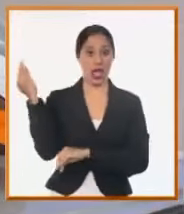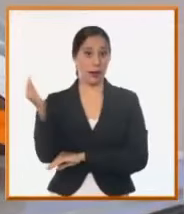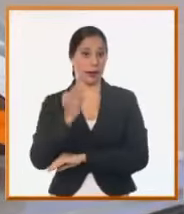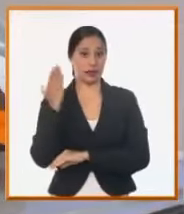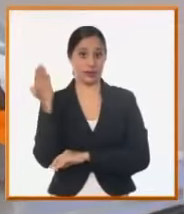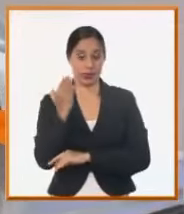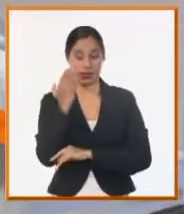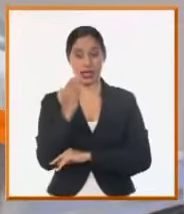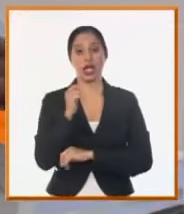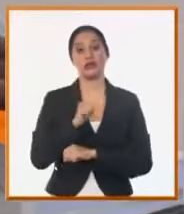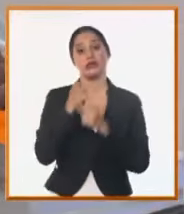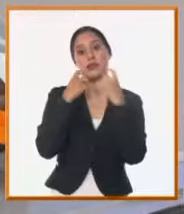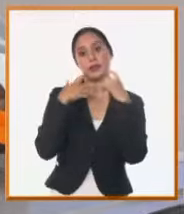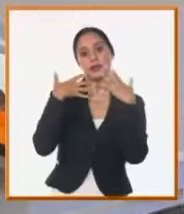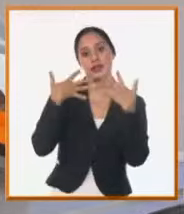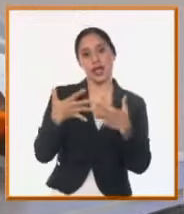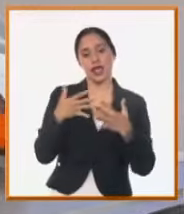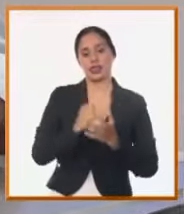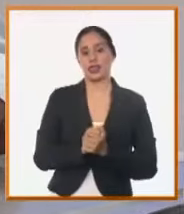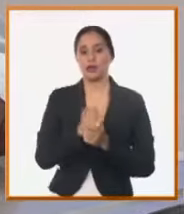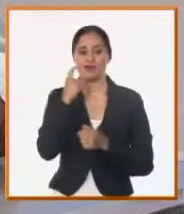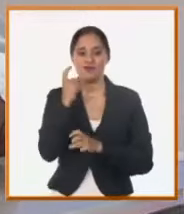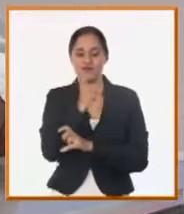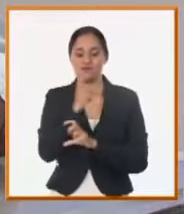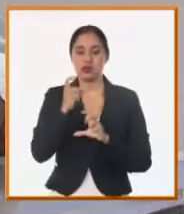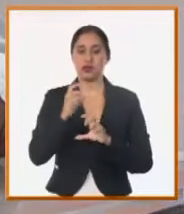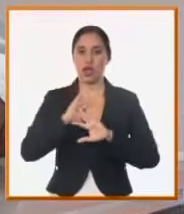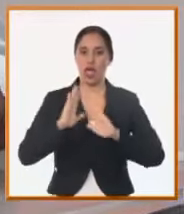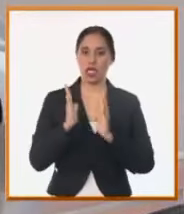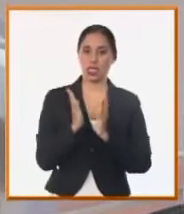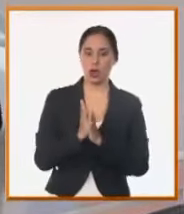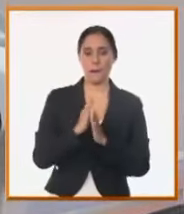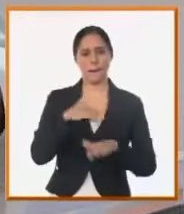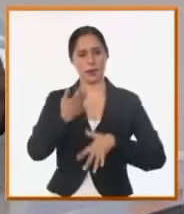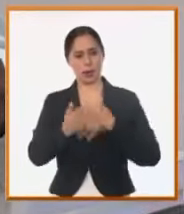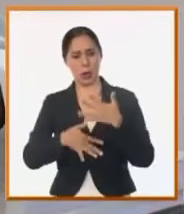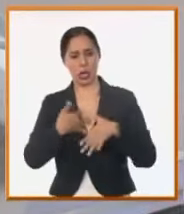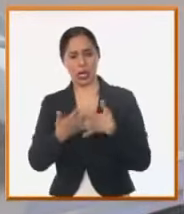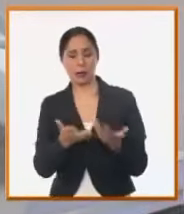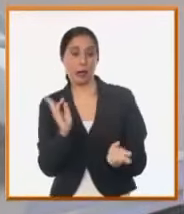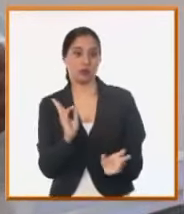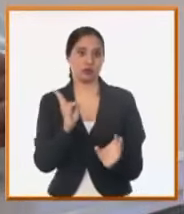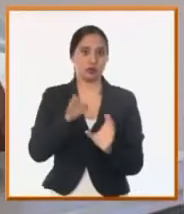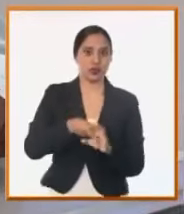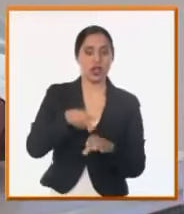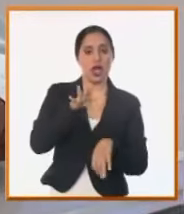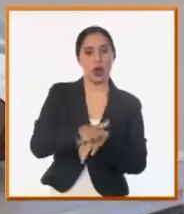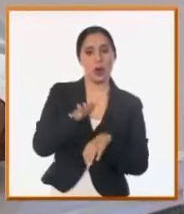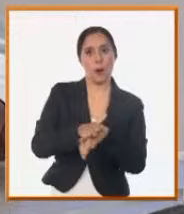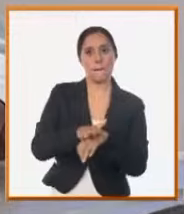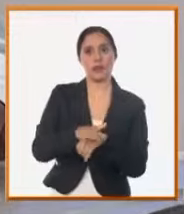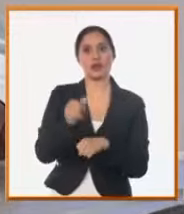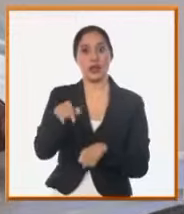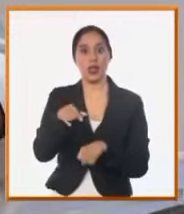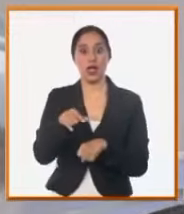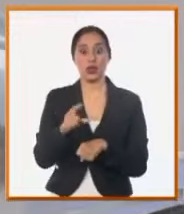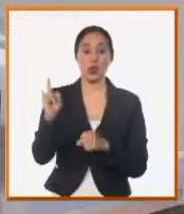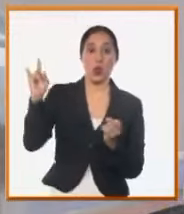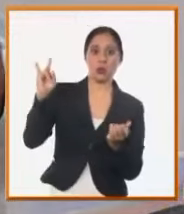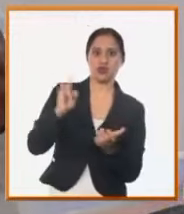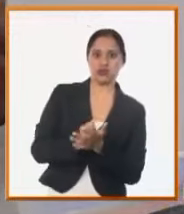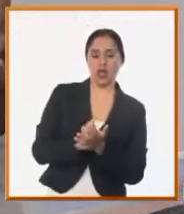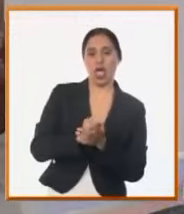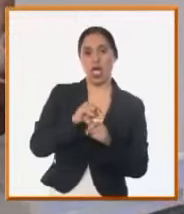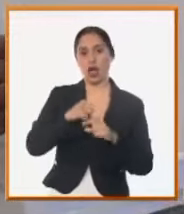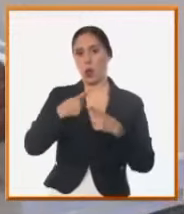en la organización han sido impactados por su dependencia de los combustibles a partir de la contingencia energética, por lo tanto, se ha ralentizado un poco